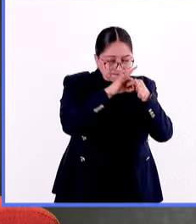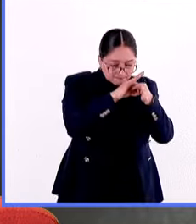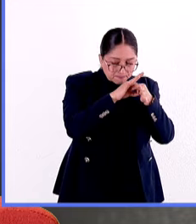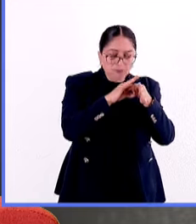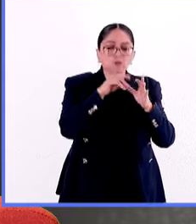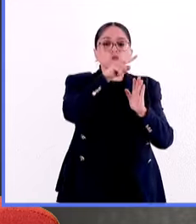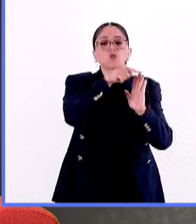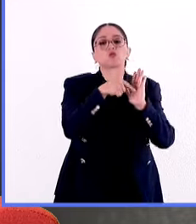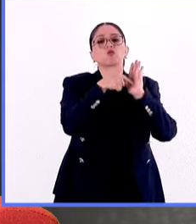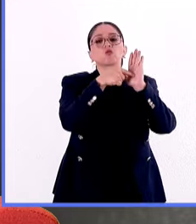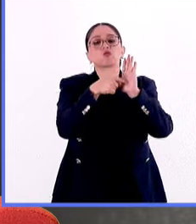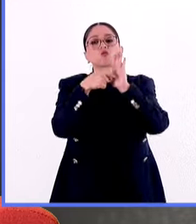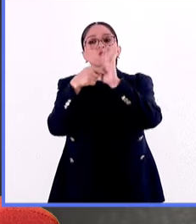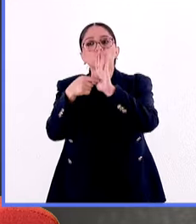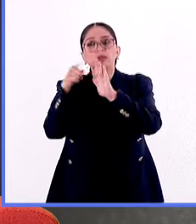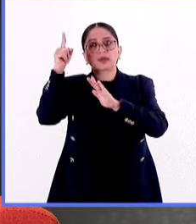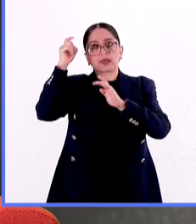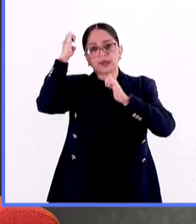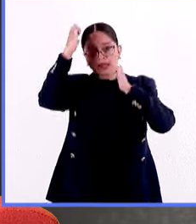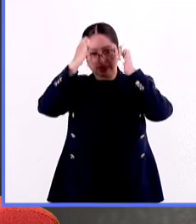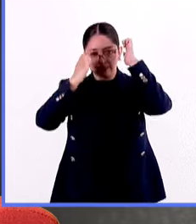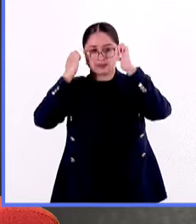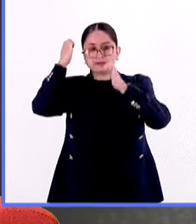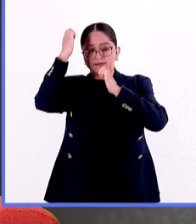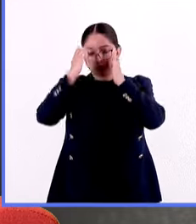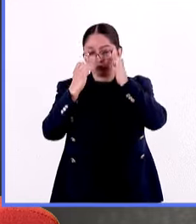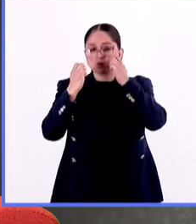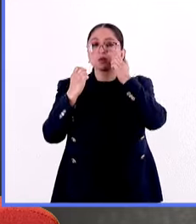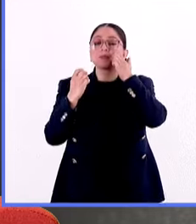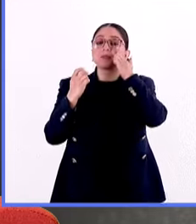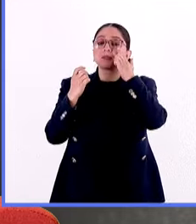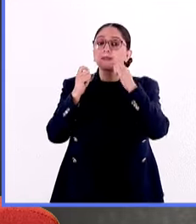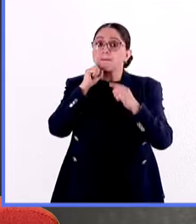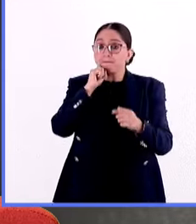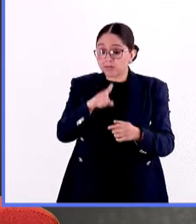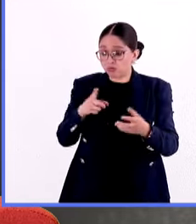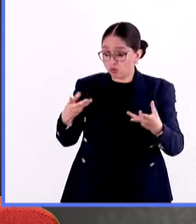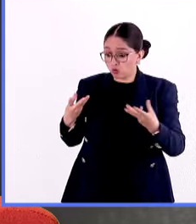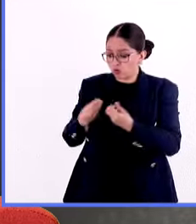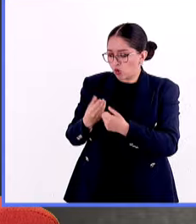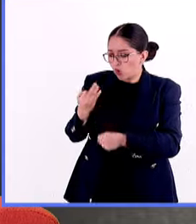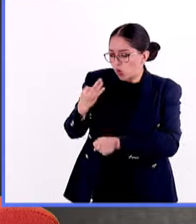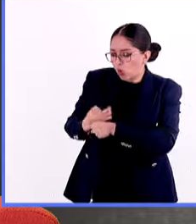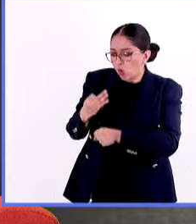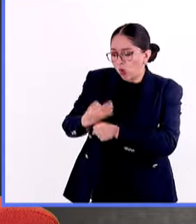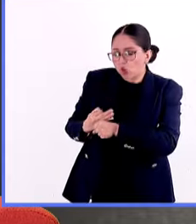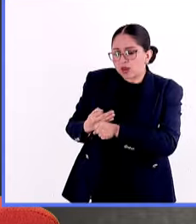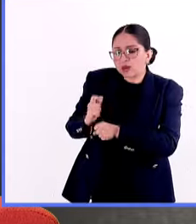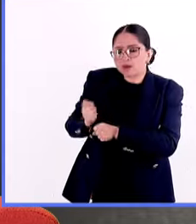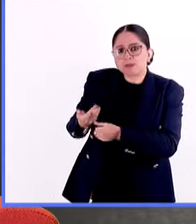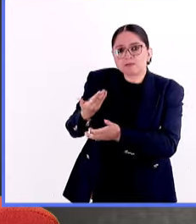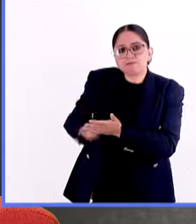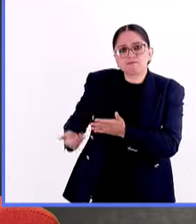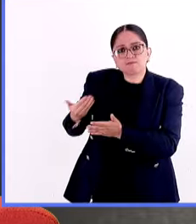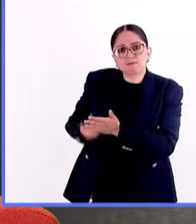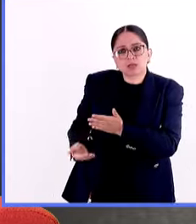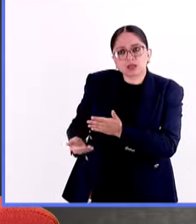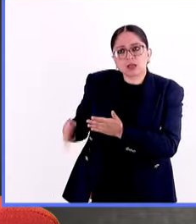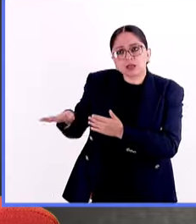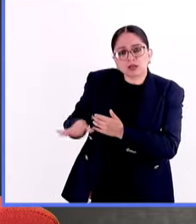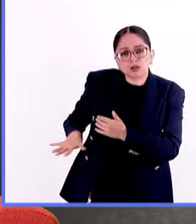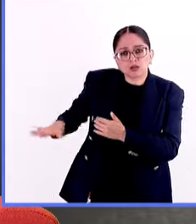que van a estar en exhibición en la muestra y la conexión con nuestro presente es precisamente esos principios.